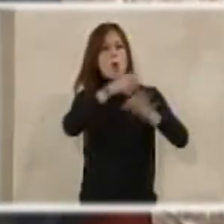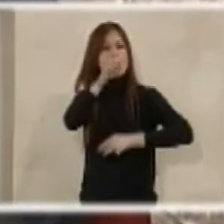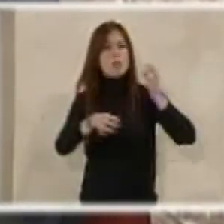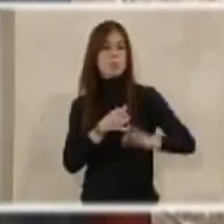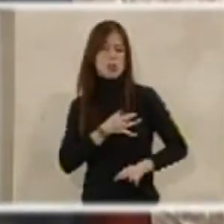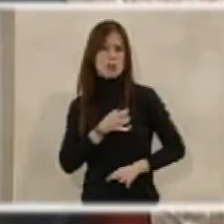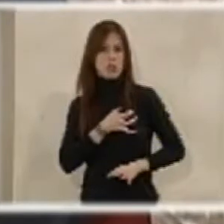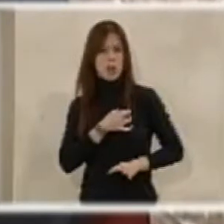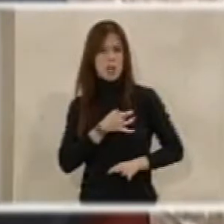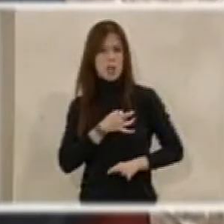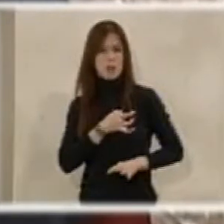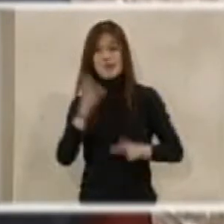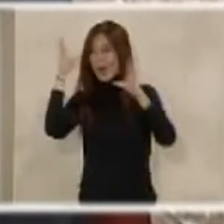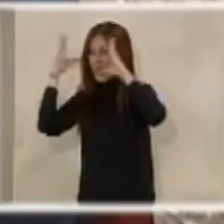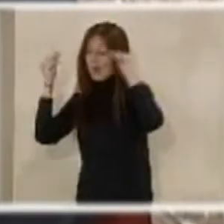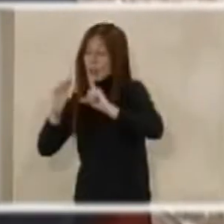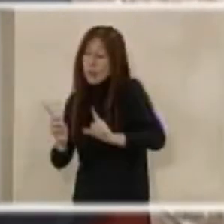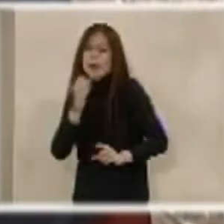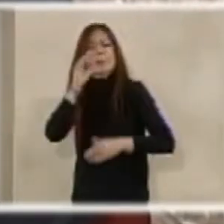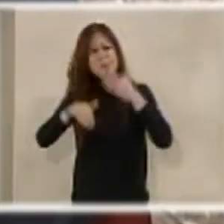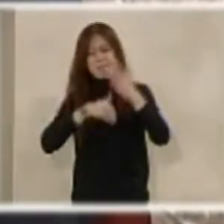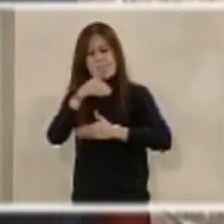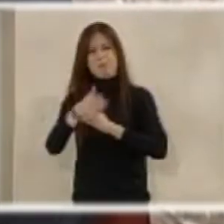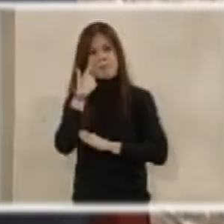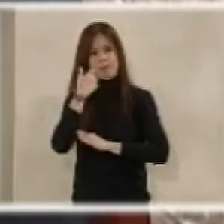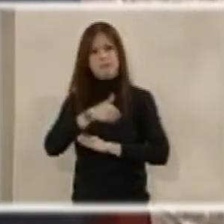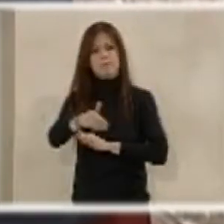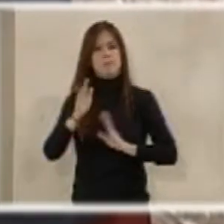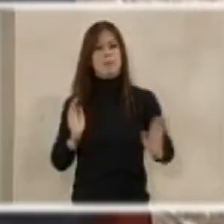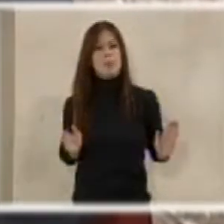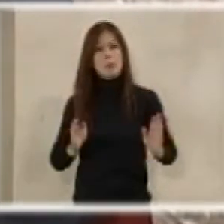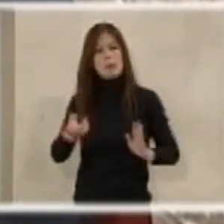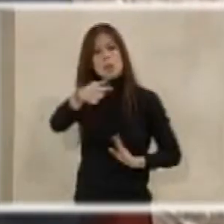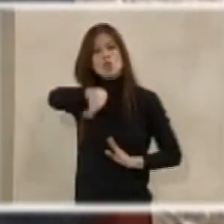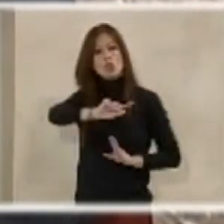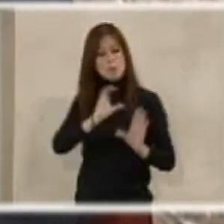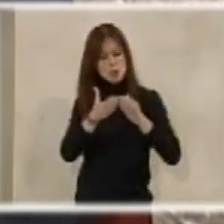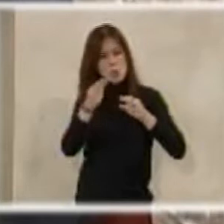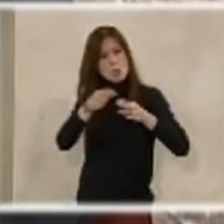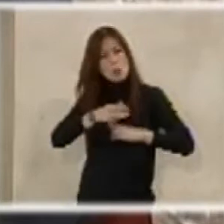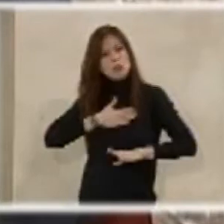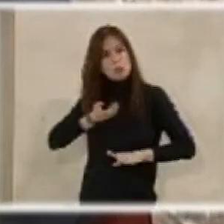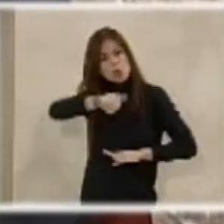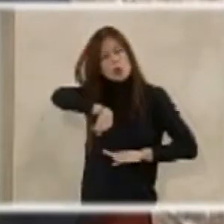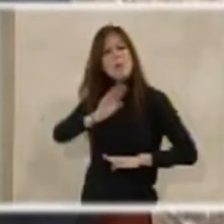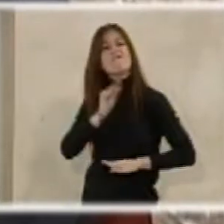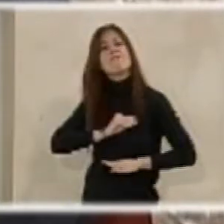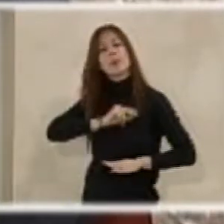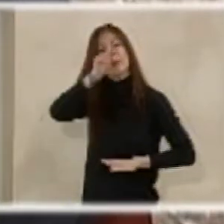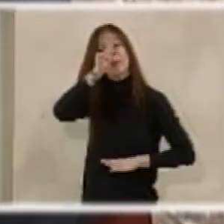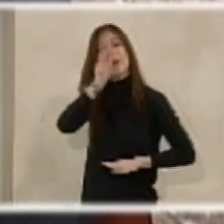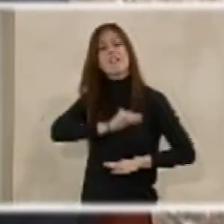sindicalmente y la Guardia Civil no. Pero bueno, todo se andará. Es decir, que nosotros estamos desde luego bastante